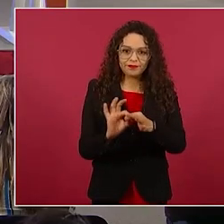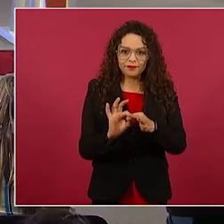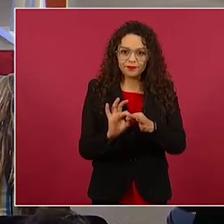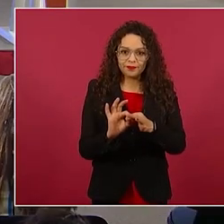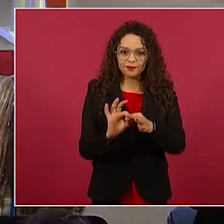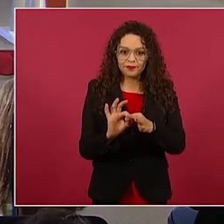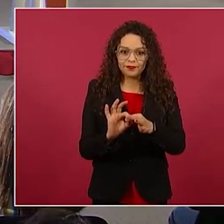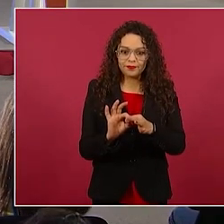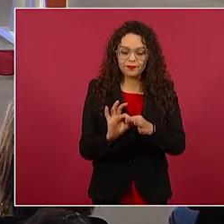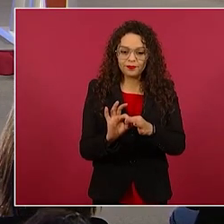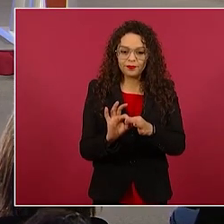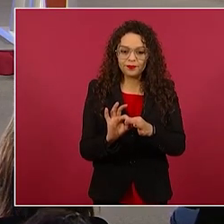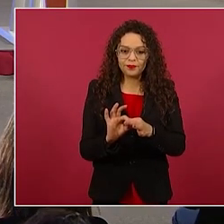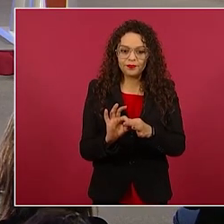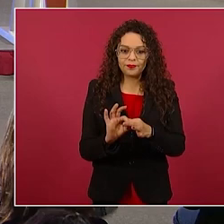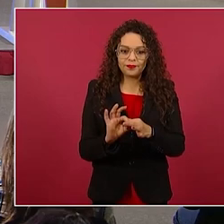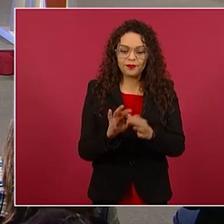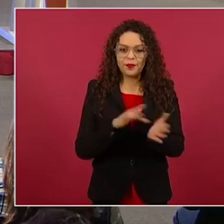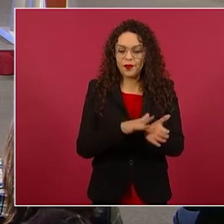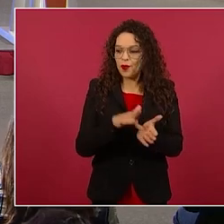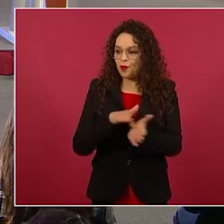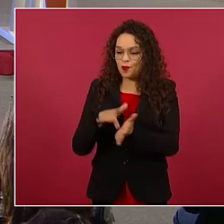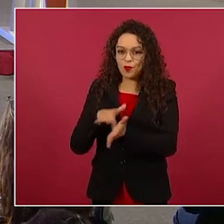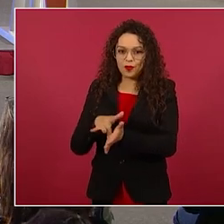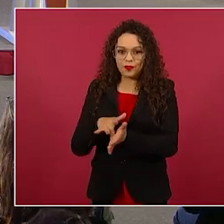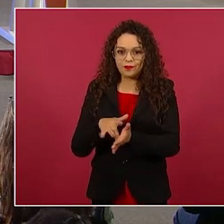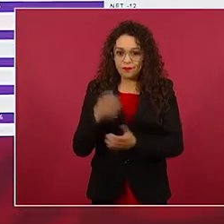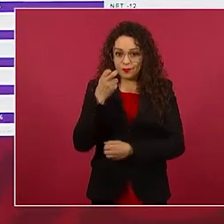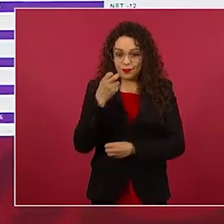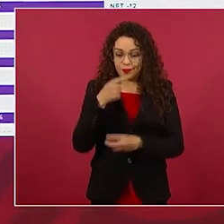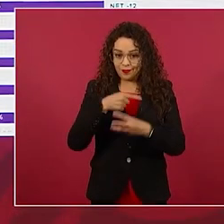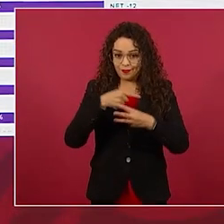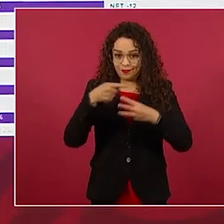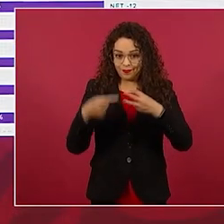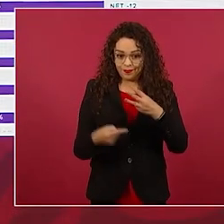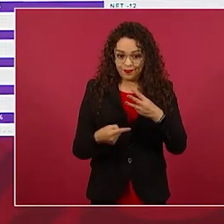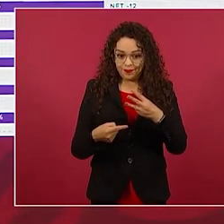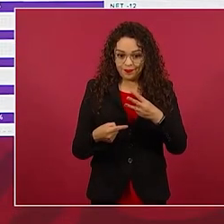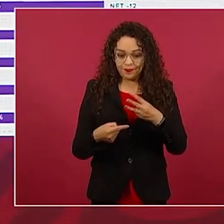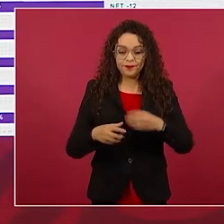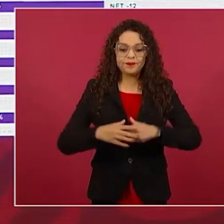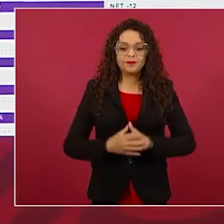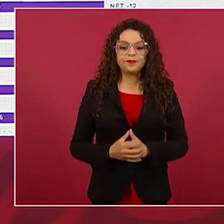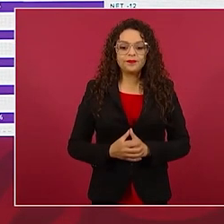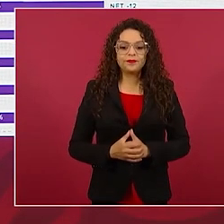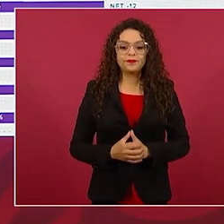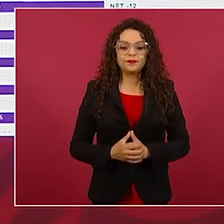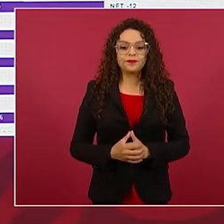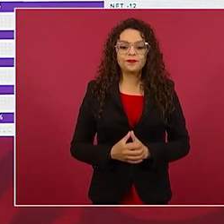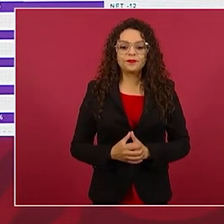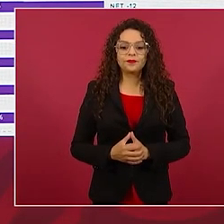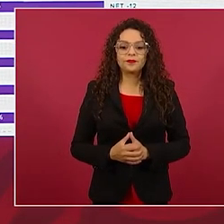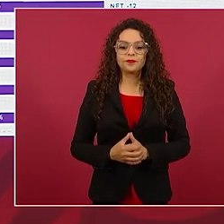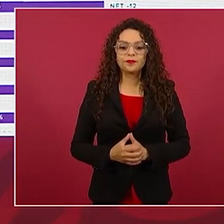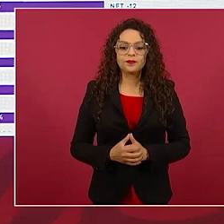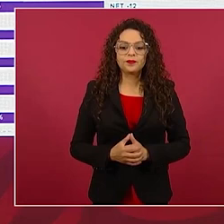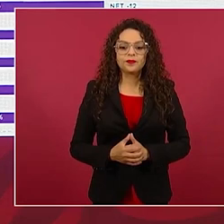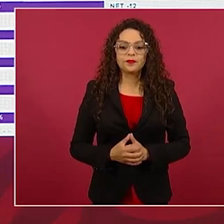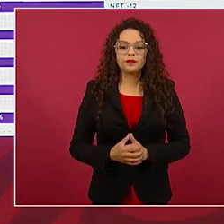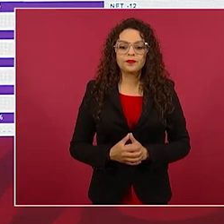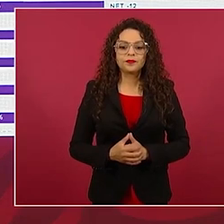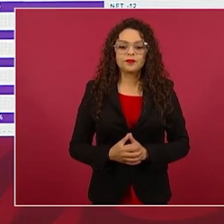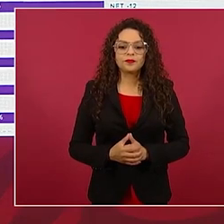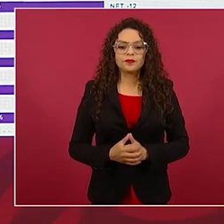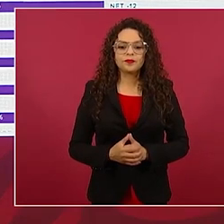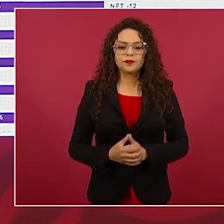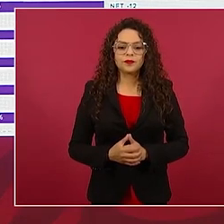Entonces, aquí está el presidente Macron. y aquí